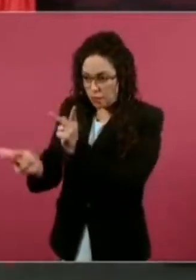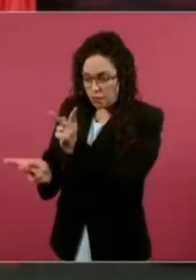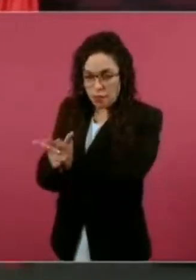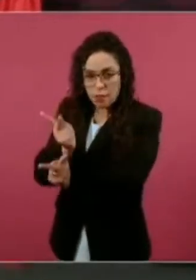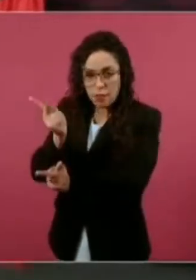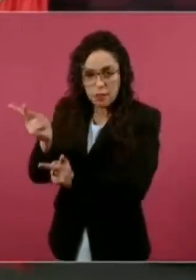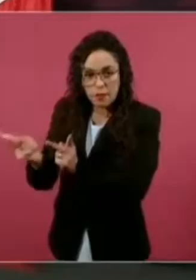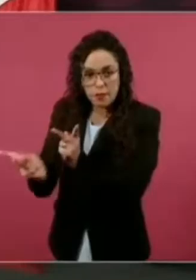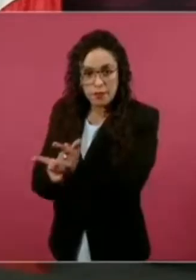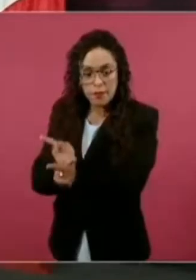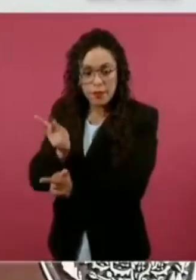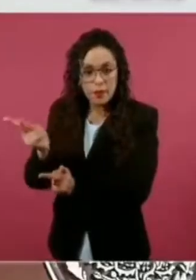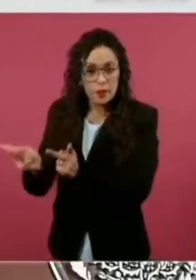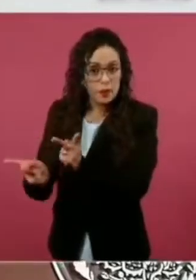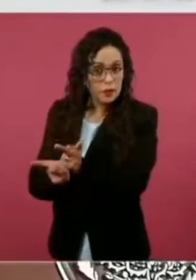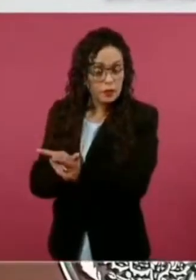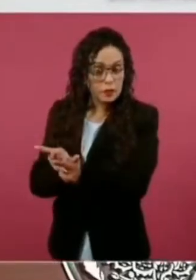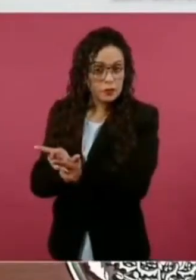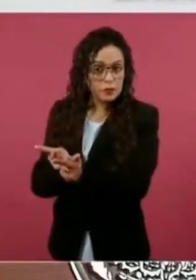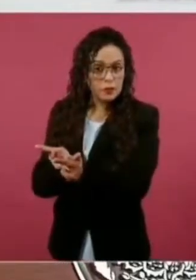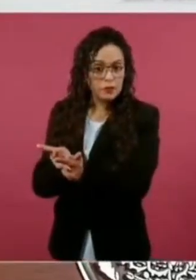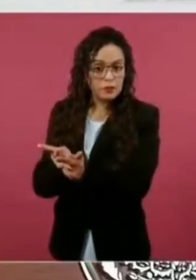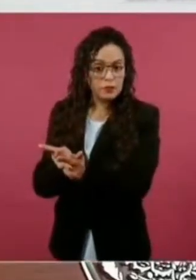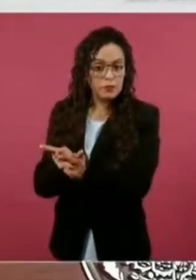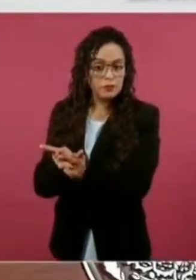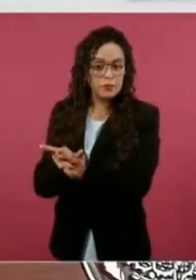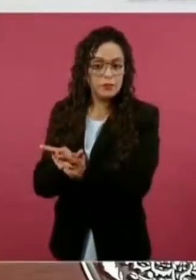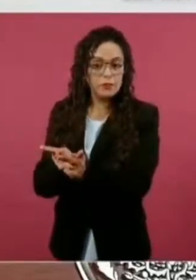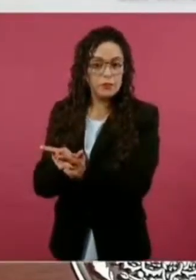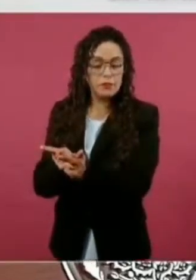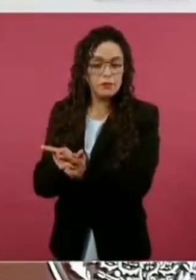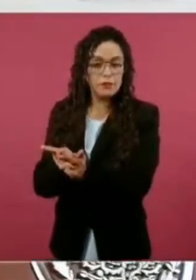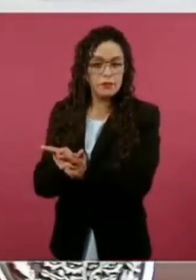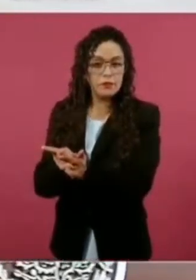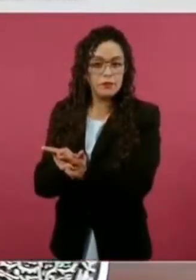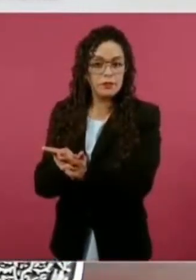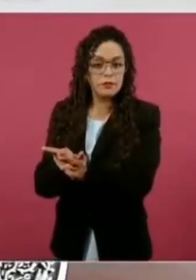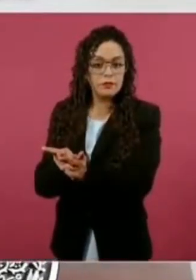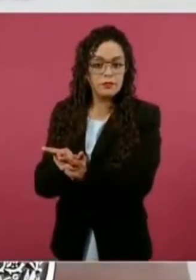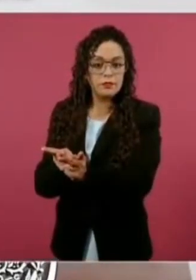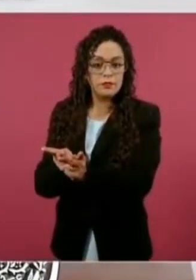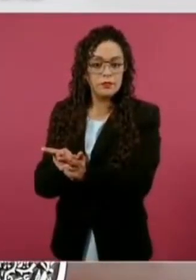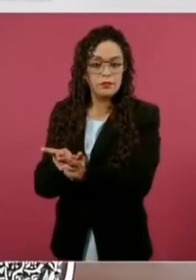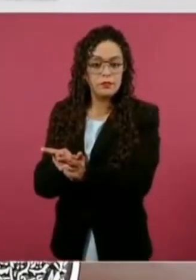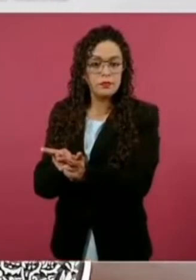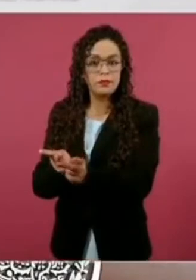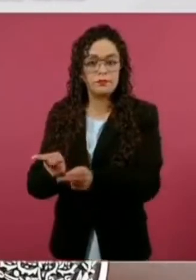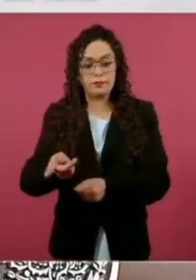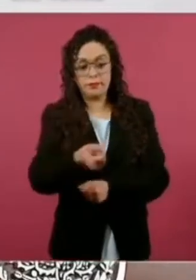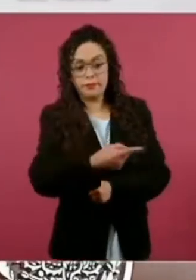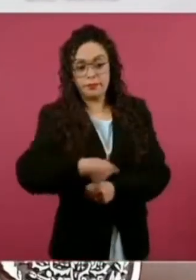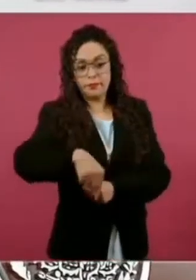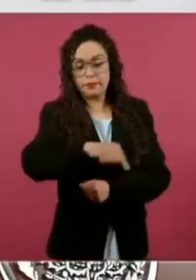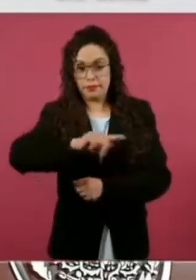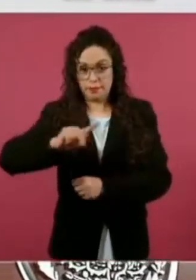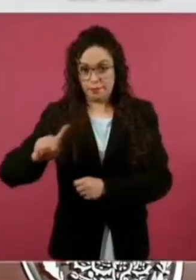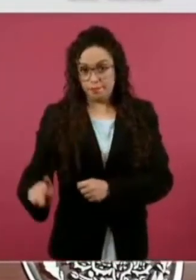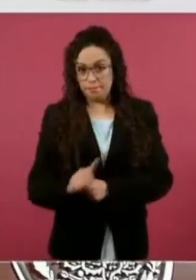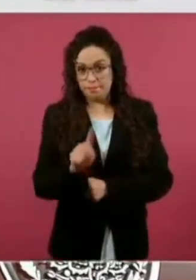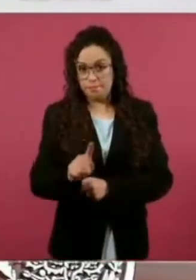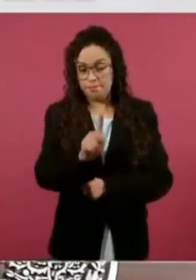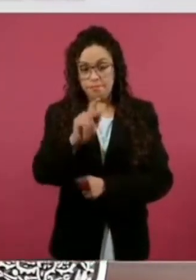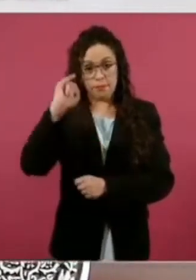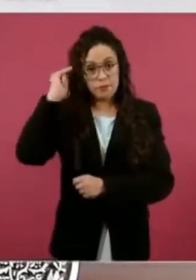los pueblos indígenas puedan